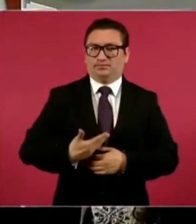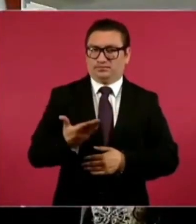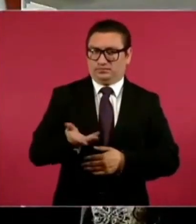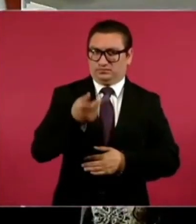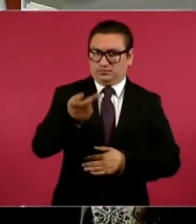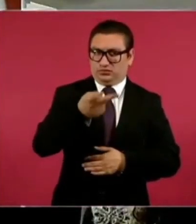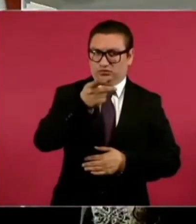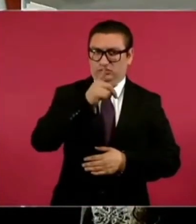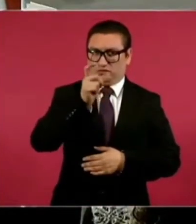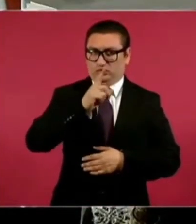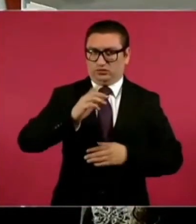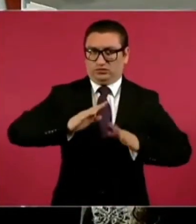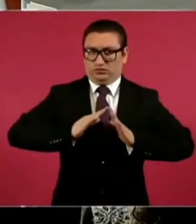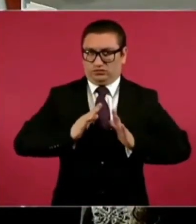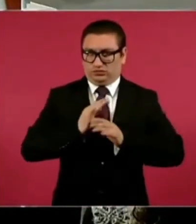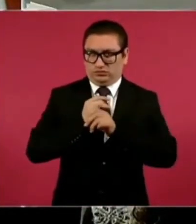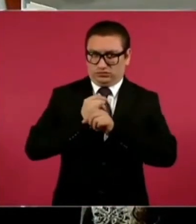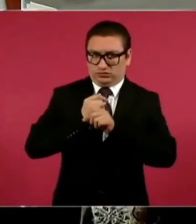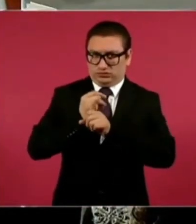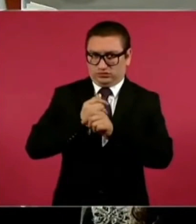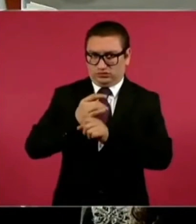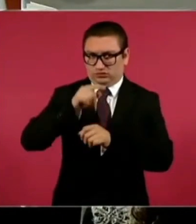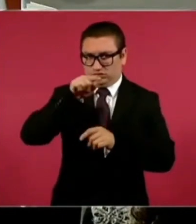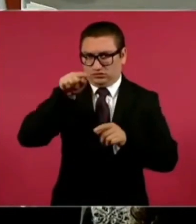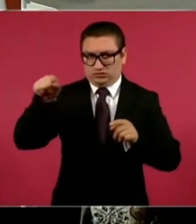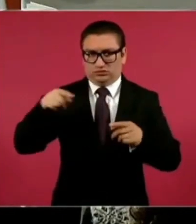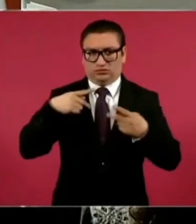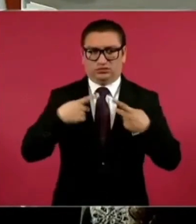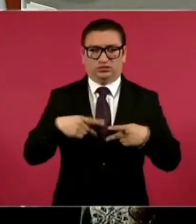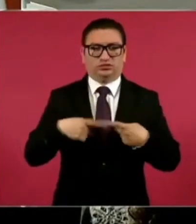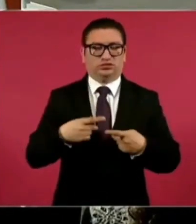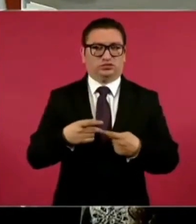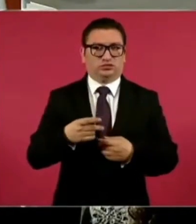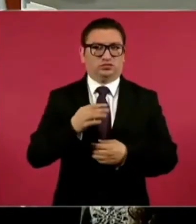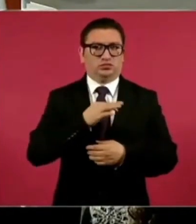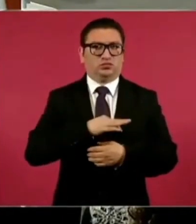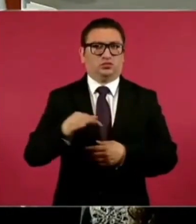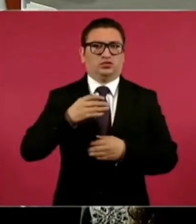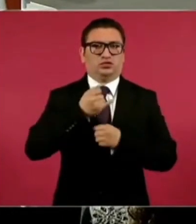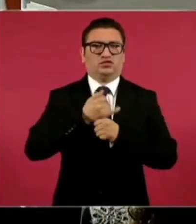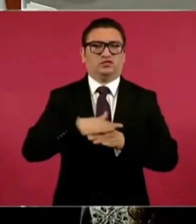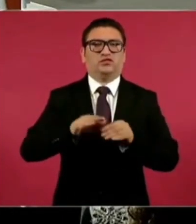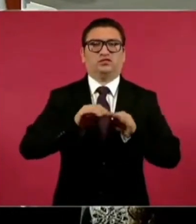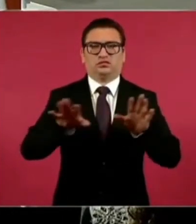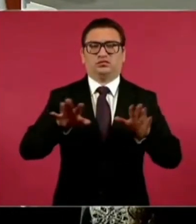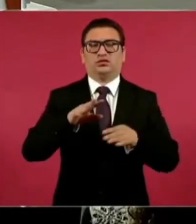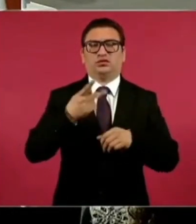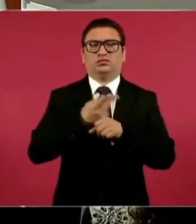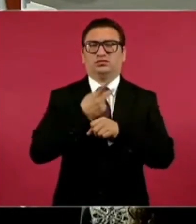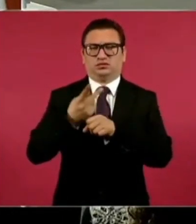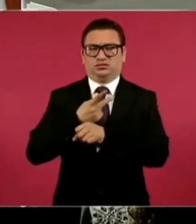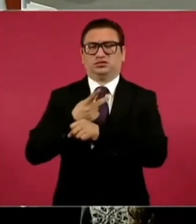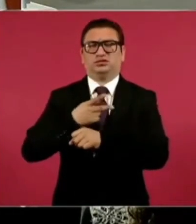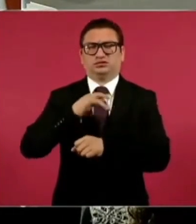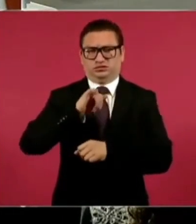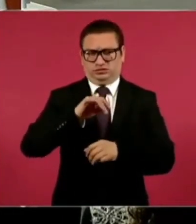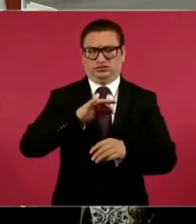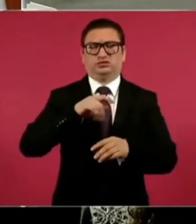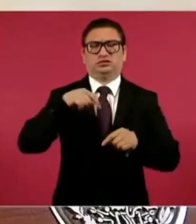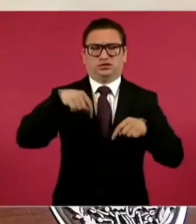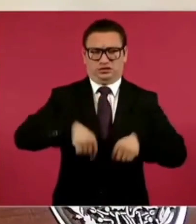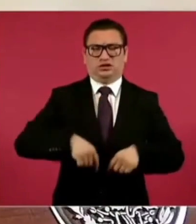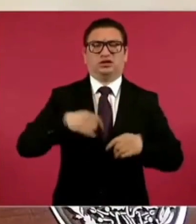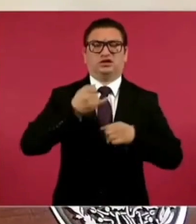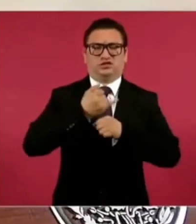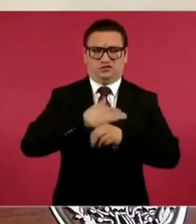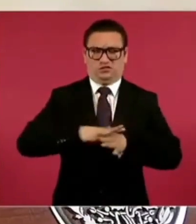a los militares señalados, que no quiere decir que la totalidad, ¿sí pudieran dar un informe de qué es lo que sucede con ellos? Sí, aquí informamos de